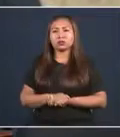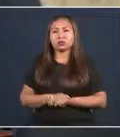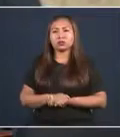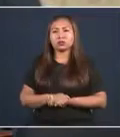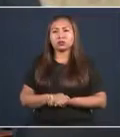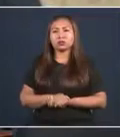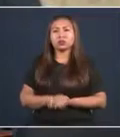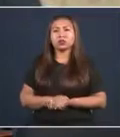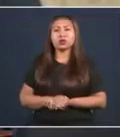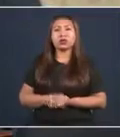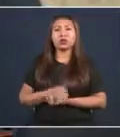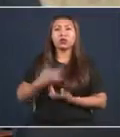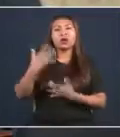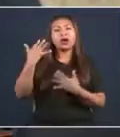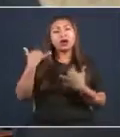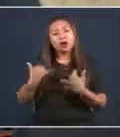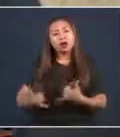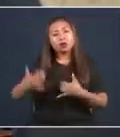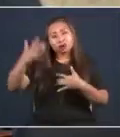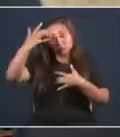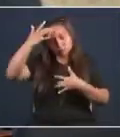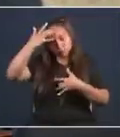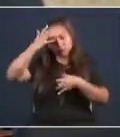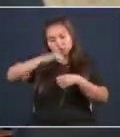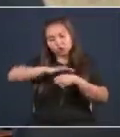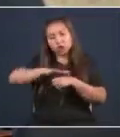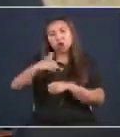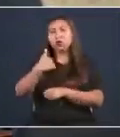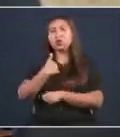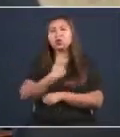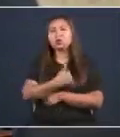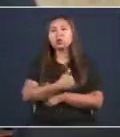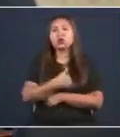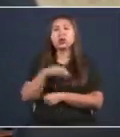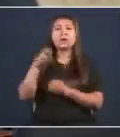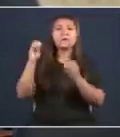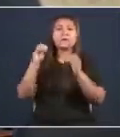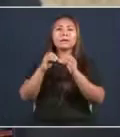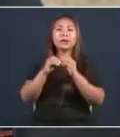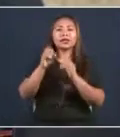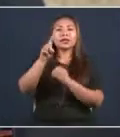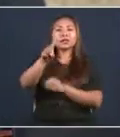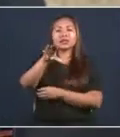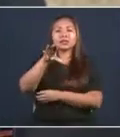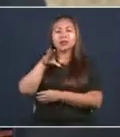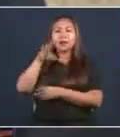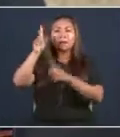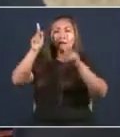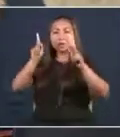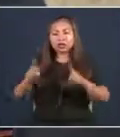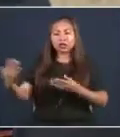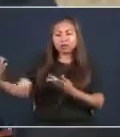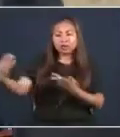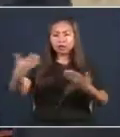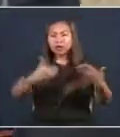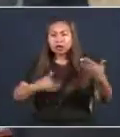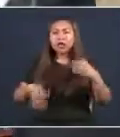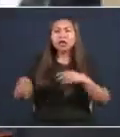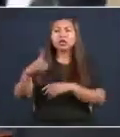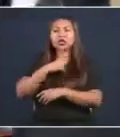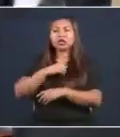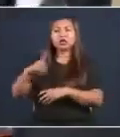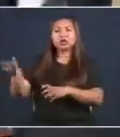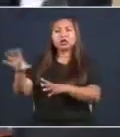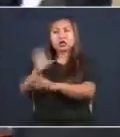En el medio de la pandemia. Aquí nosotros, más de 100 personas, hemos estado aquí. Y Dios ha guardado nuestra salud.